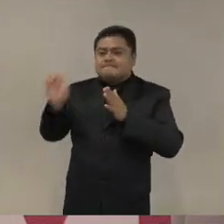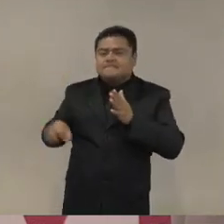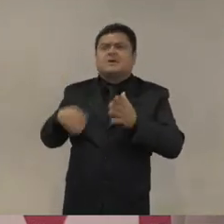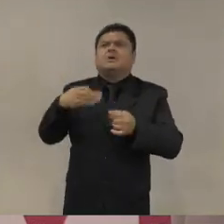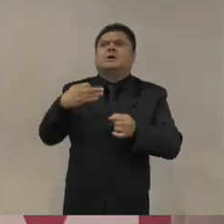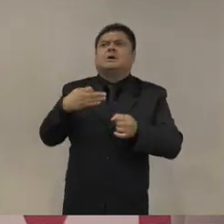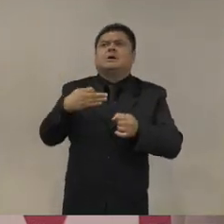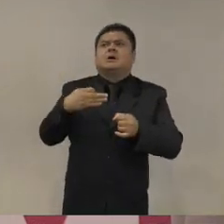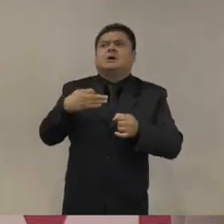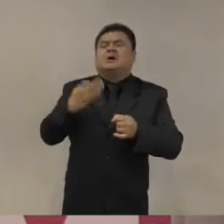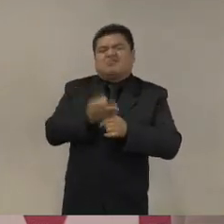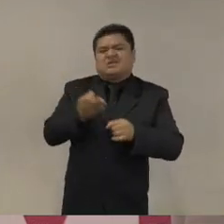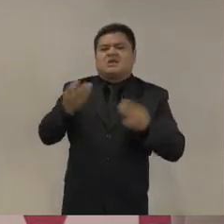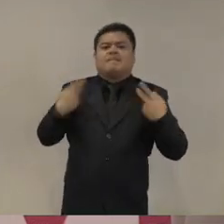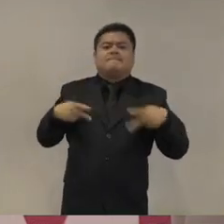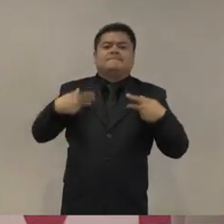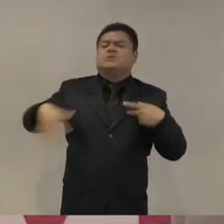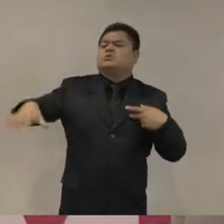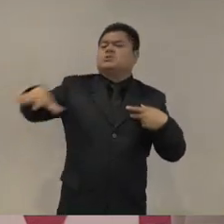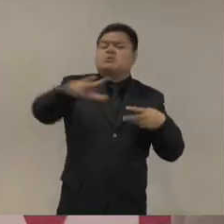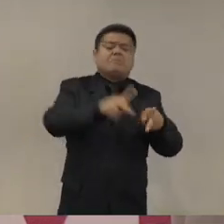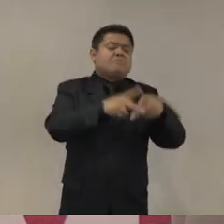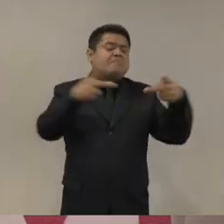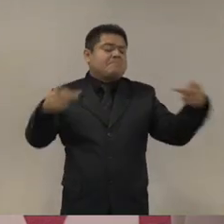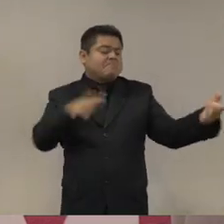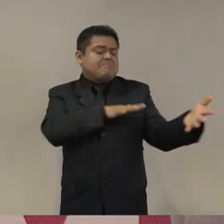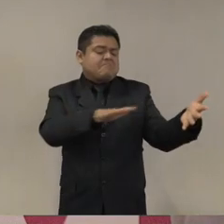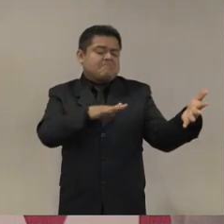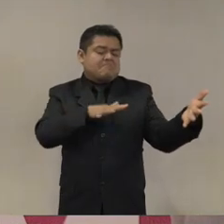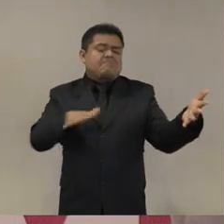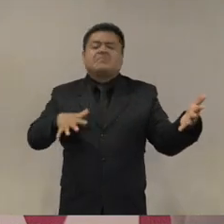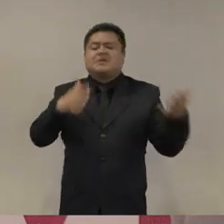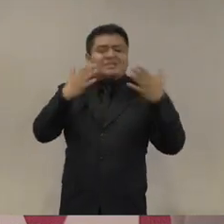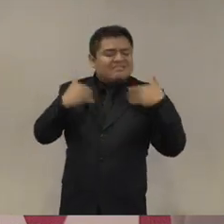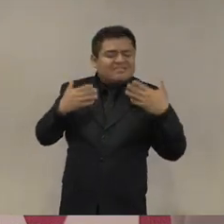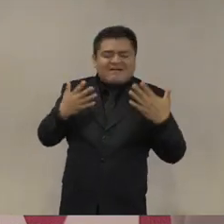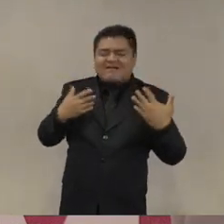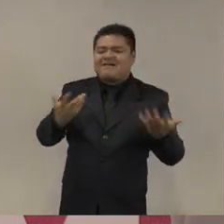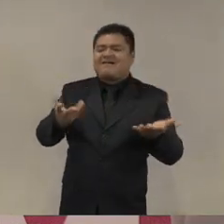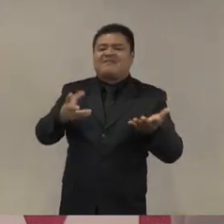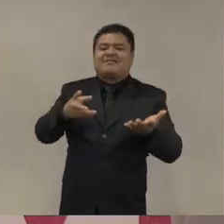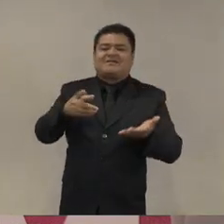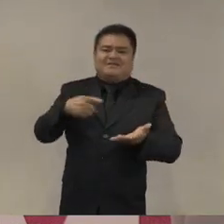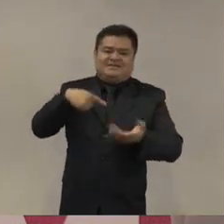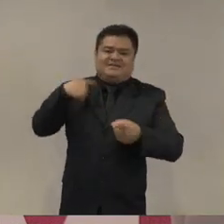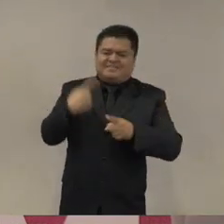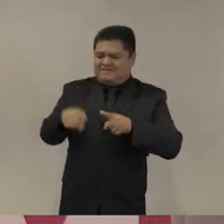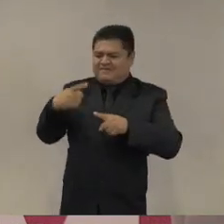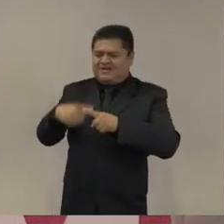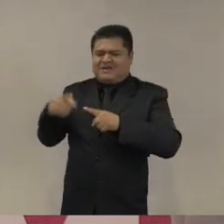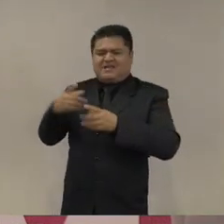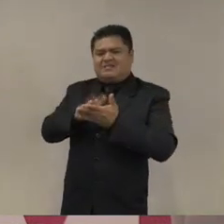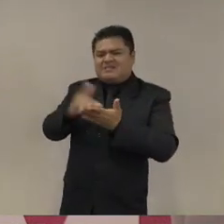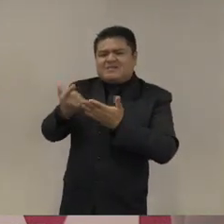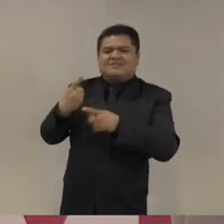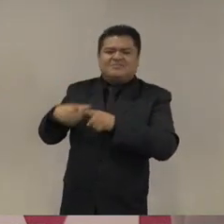los papers los reportes las tesis de doctorado pero al mismo tiempo